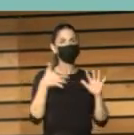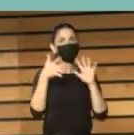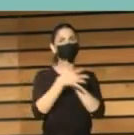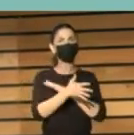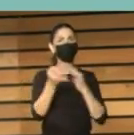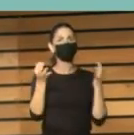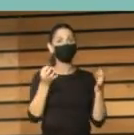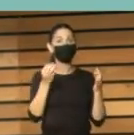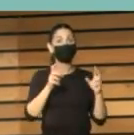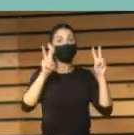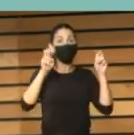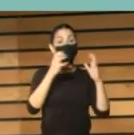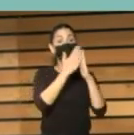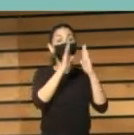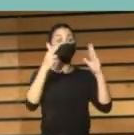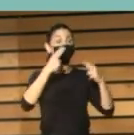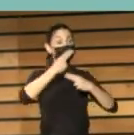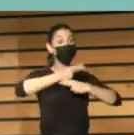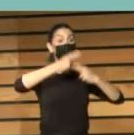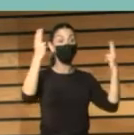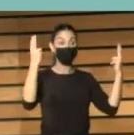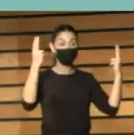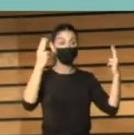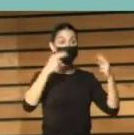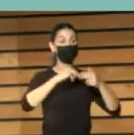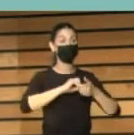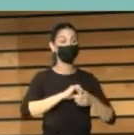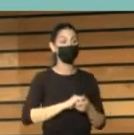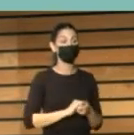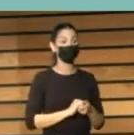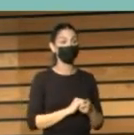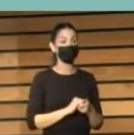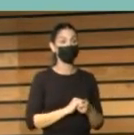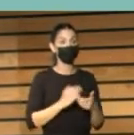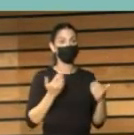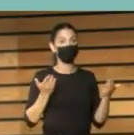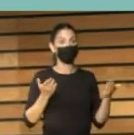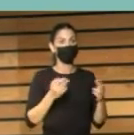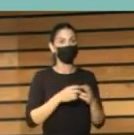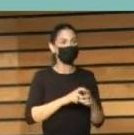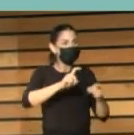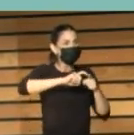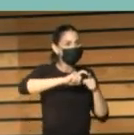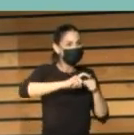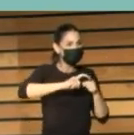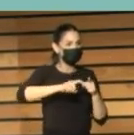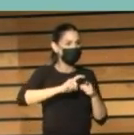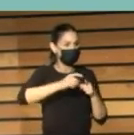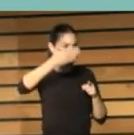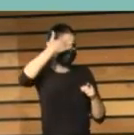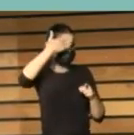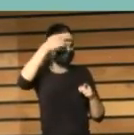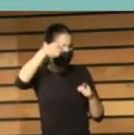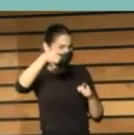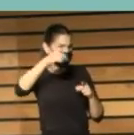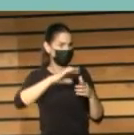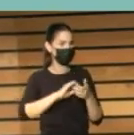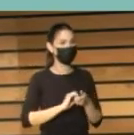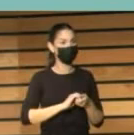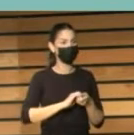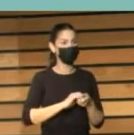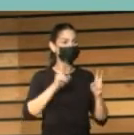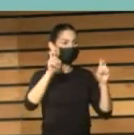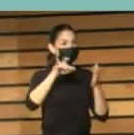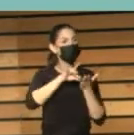bibliotecas públicas, insisto, bibliotecas públicas, porque es la característica fundamental que nos define en esa idea de